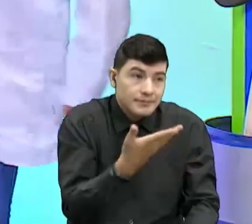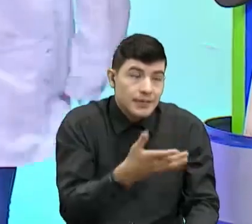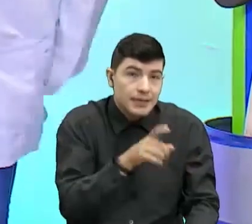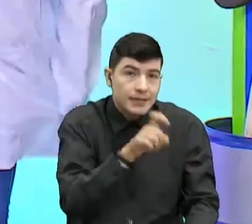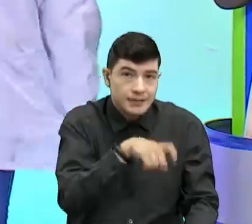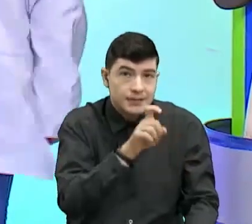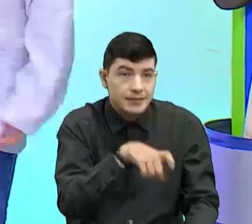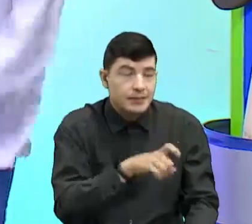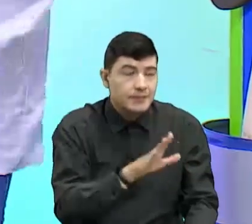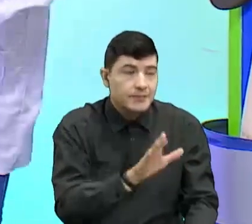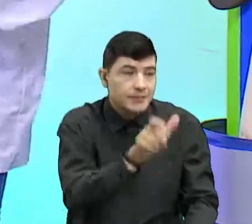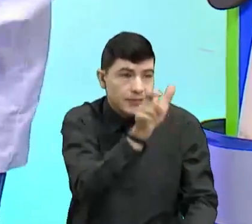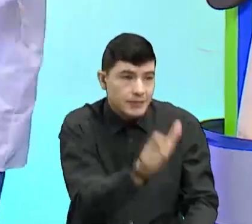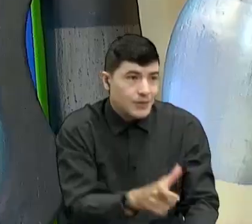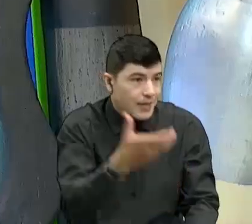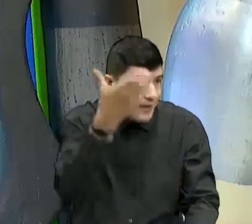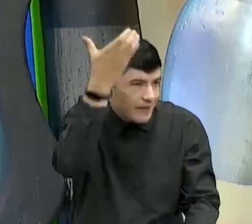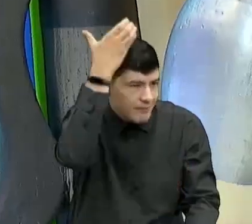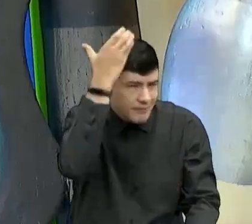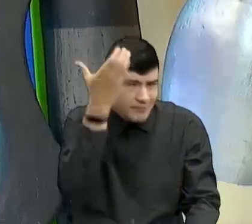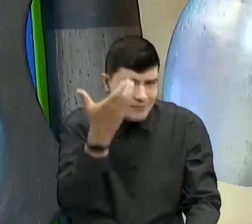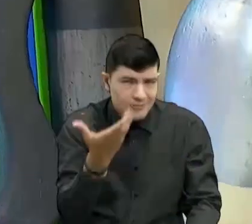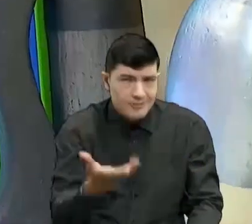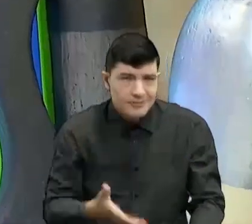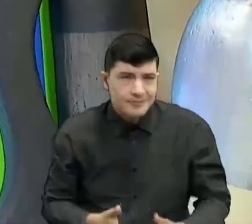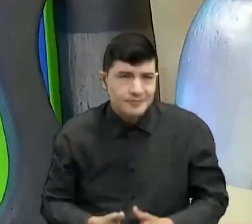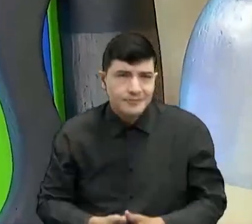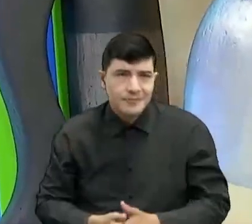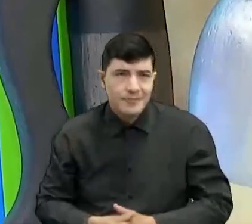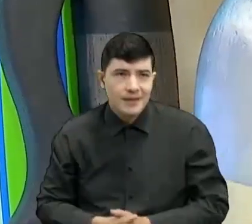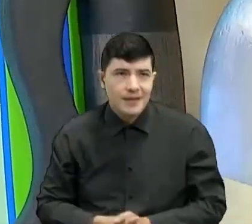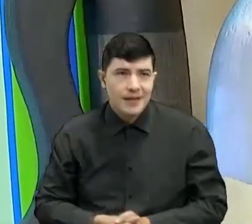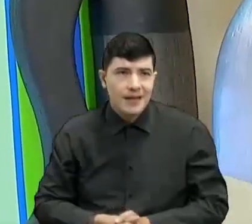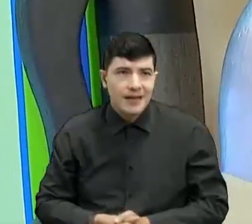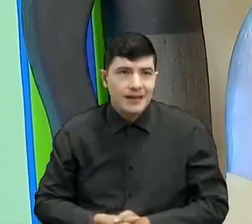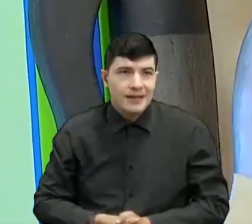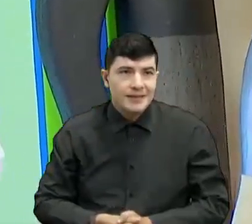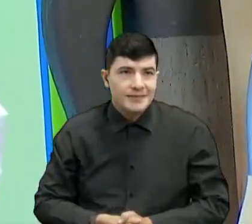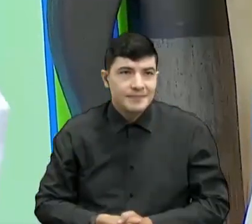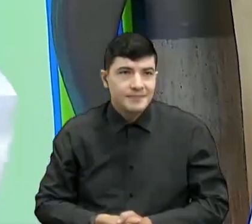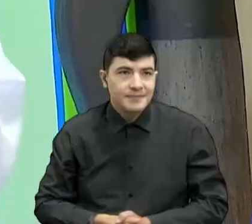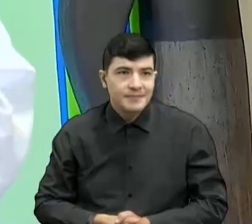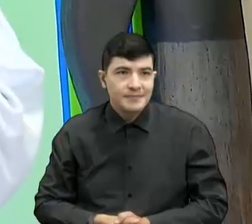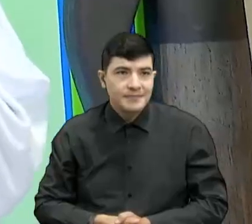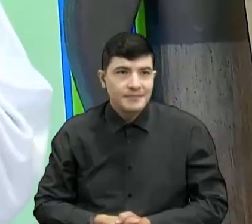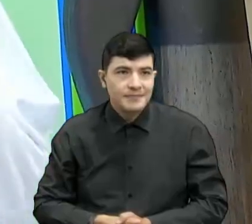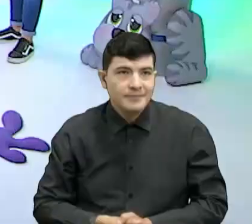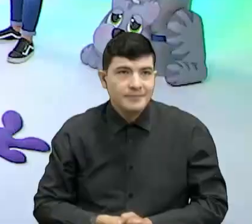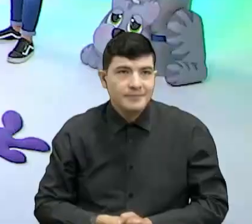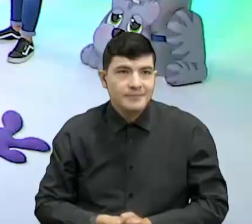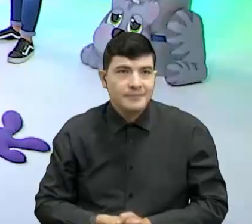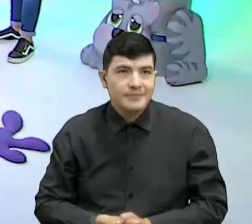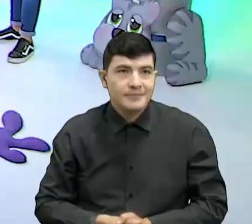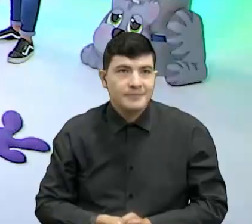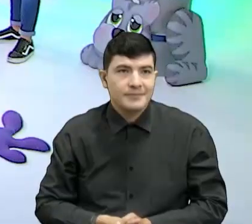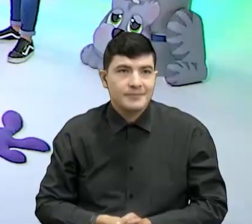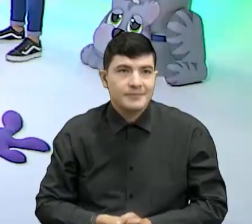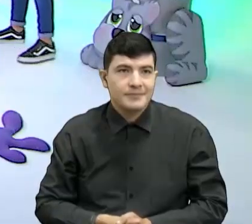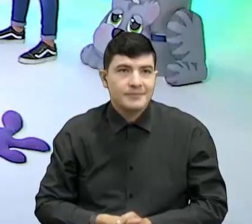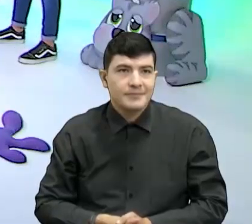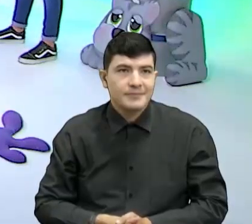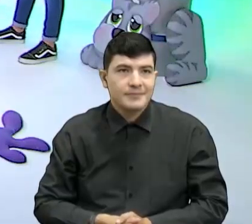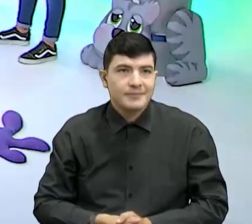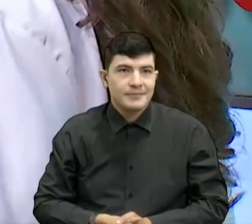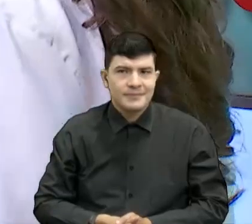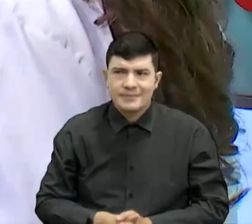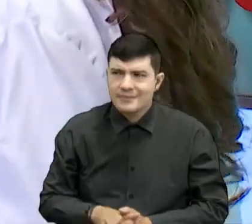engermera, pero... A ver, tenga esto, es eso, ¿qué más tengo? ¡Ah! ¿Qué más